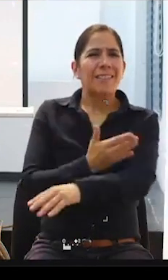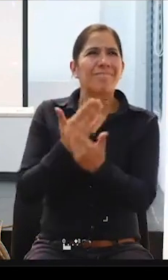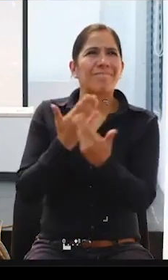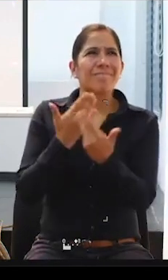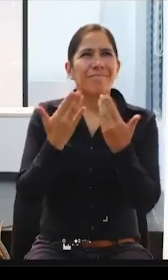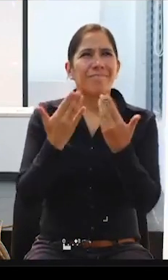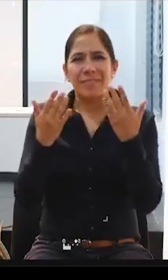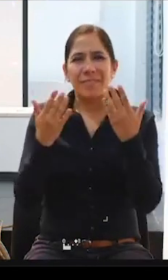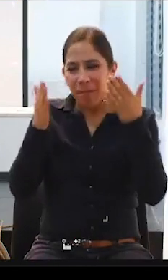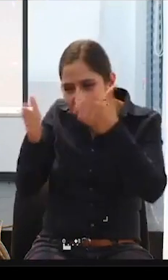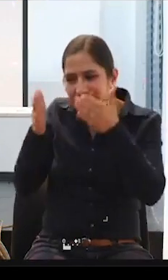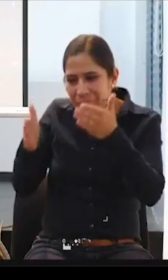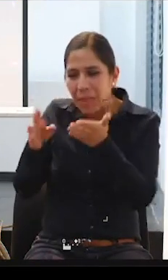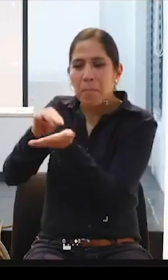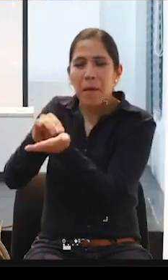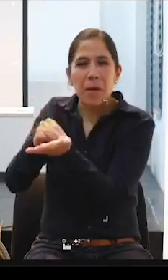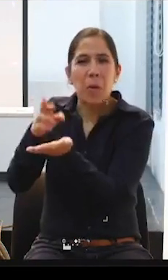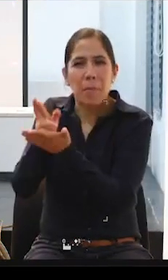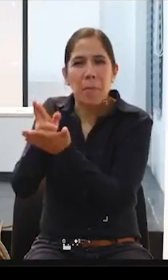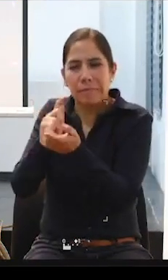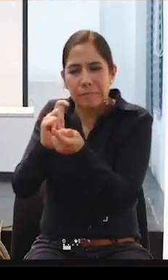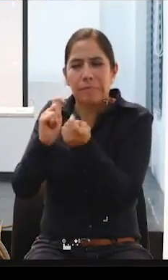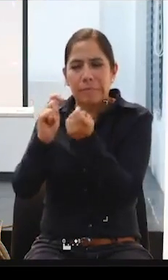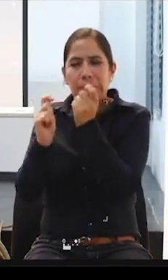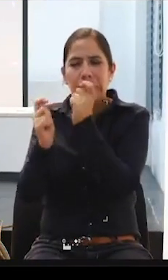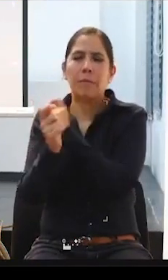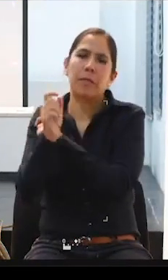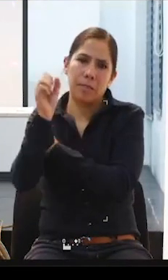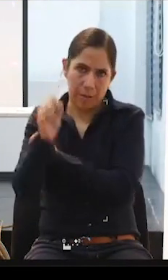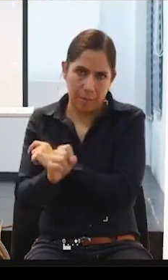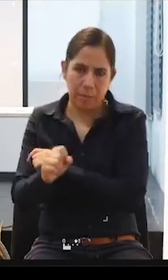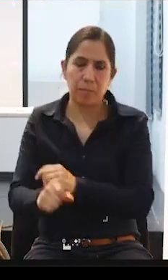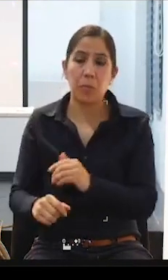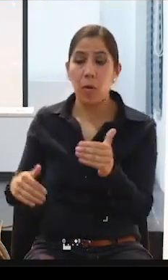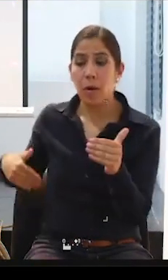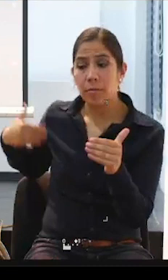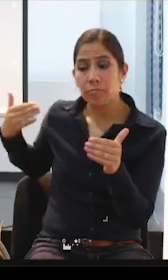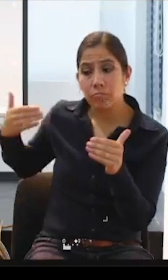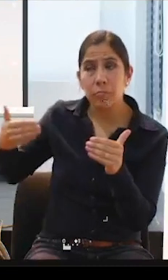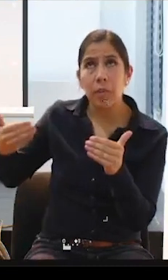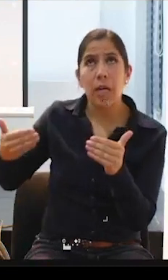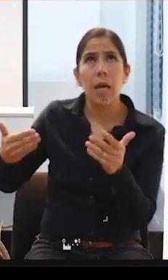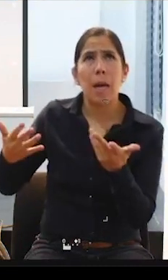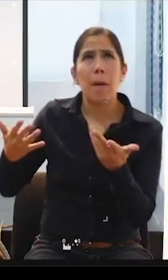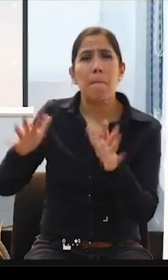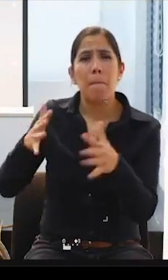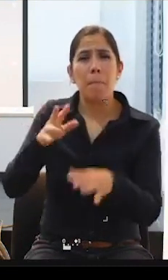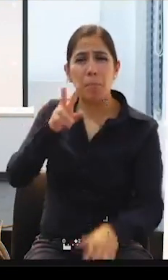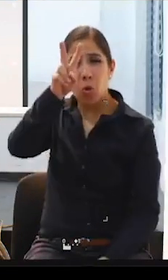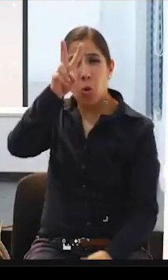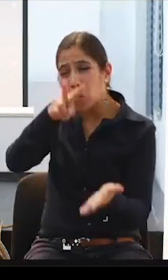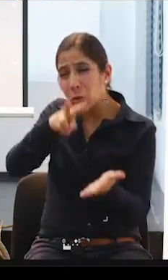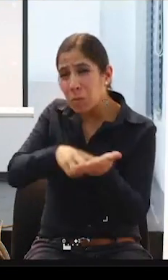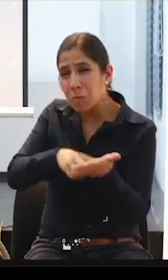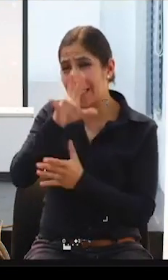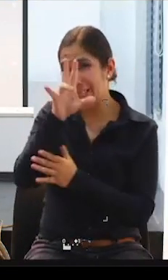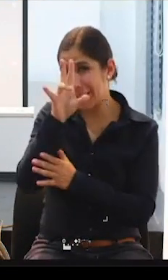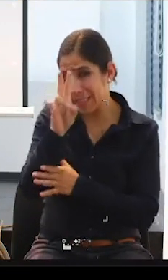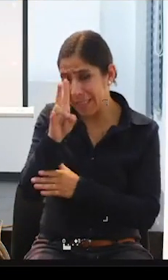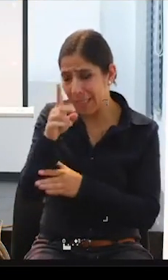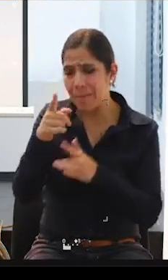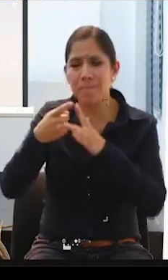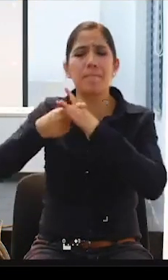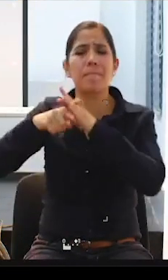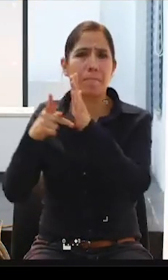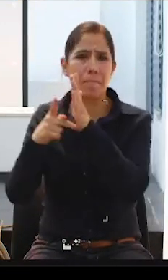rehabilitador. Pero en el 2007 se inicia con un proyecto que era el proyecto Calvi, que era